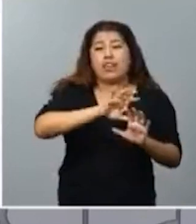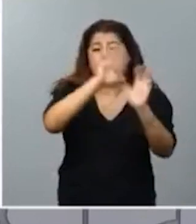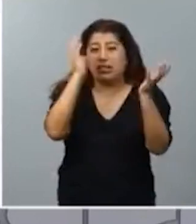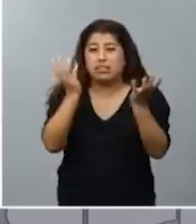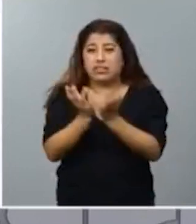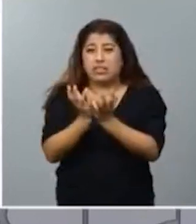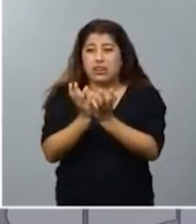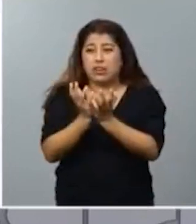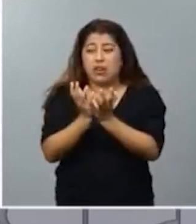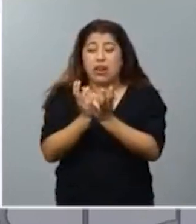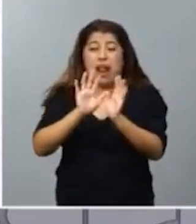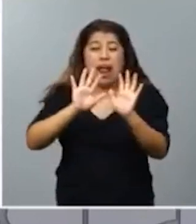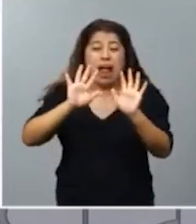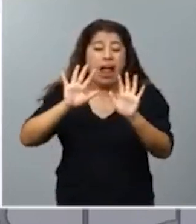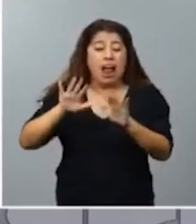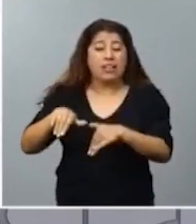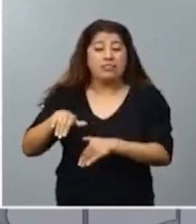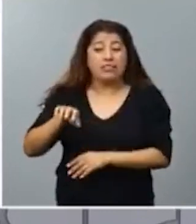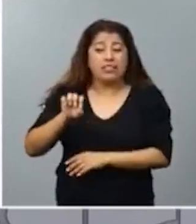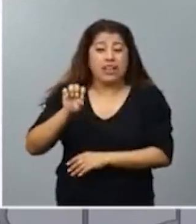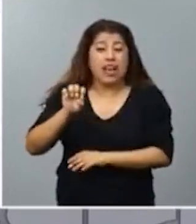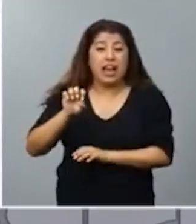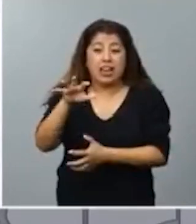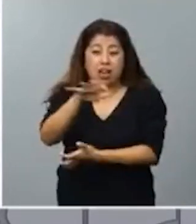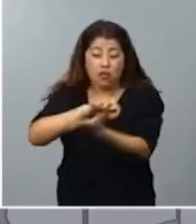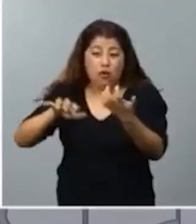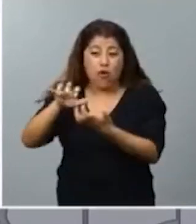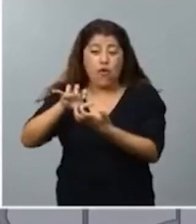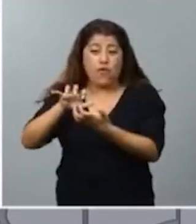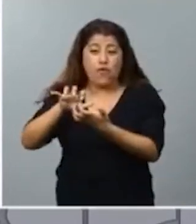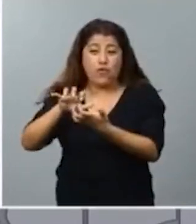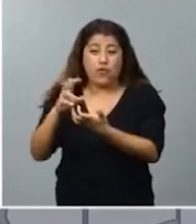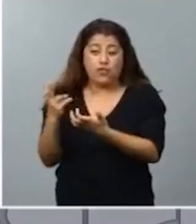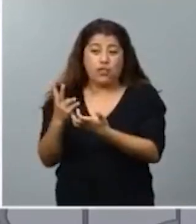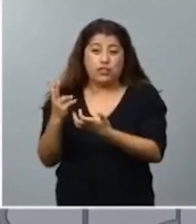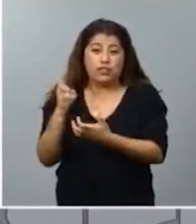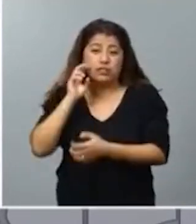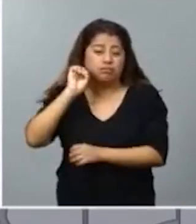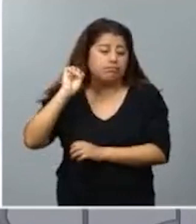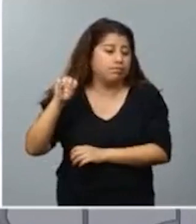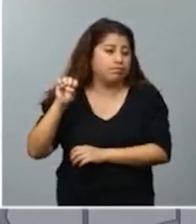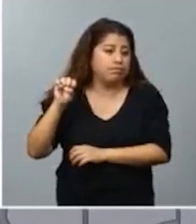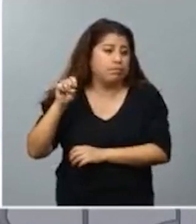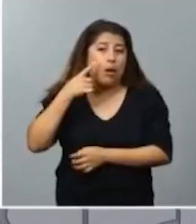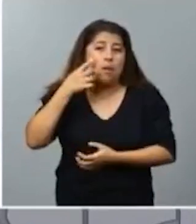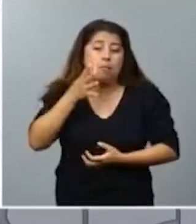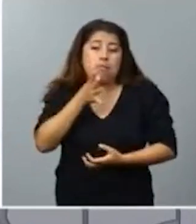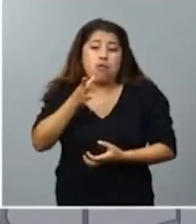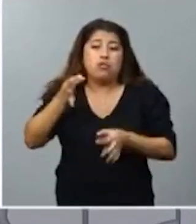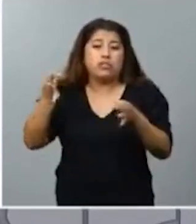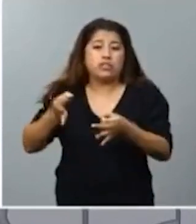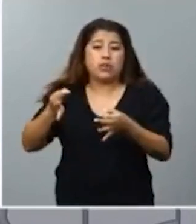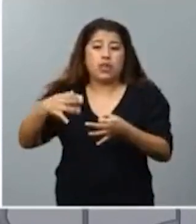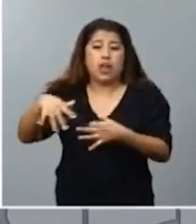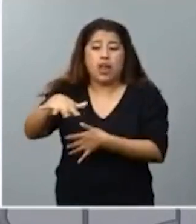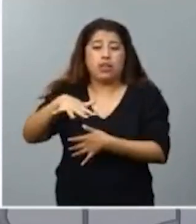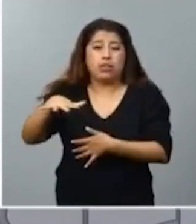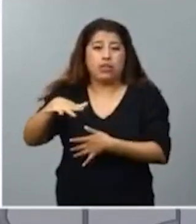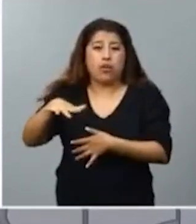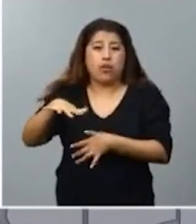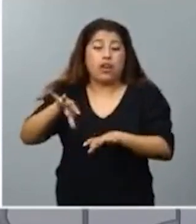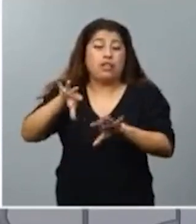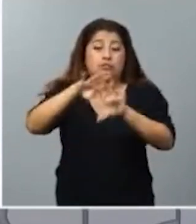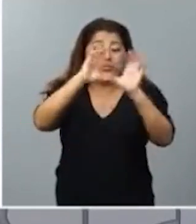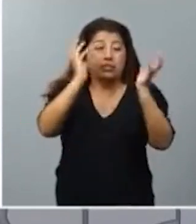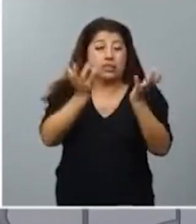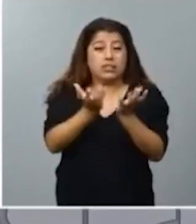No ha prestado suficiente atención a este conflicto. Se ha actuado como si la seguridad y la estabilidad en la región y, por tanto, en el